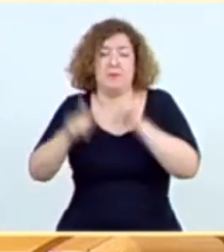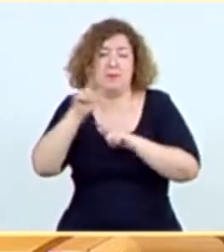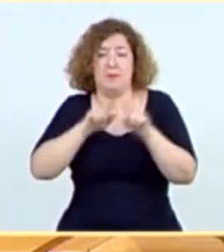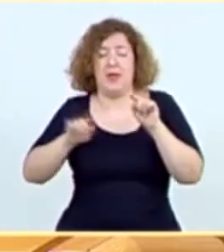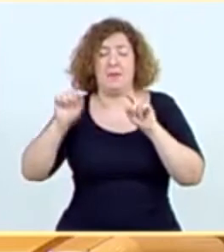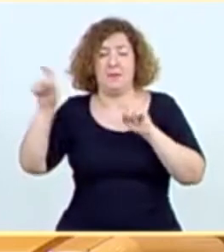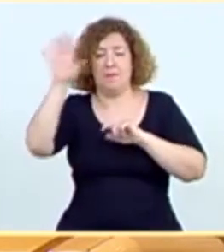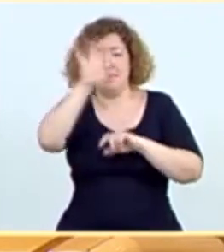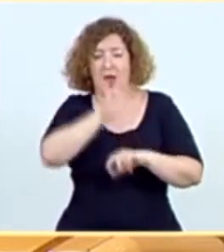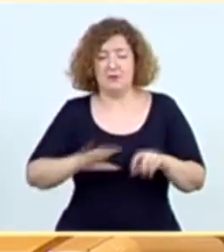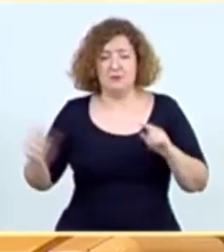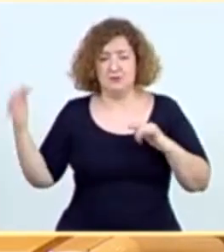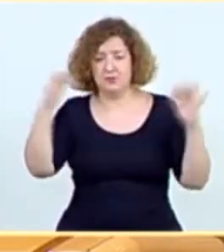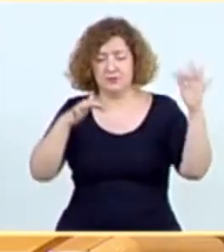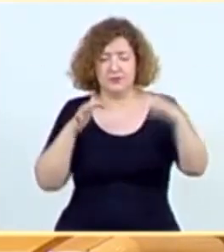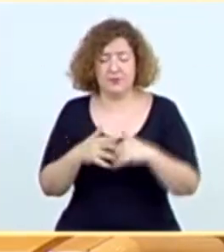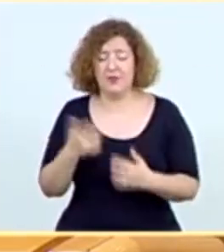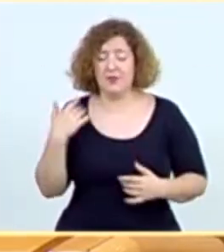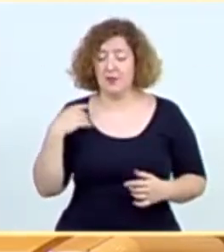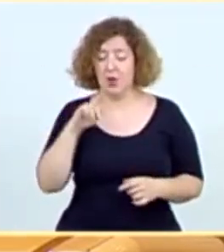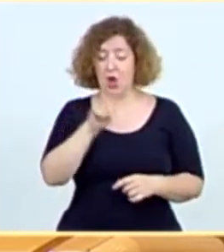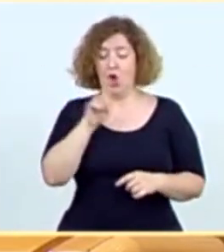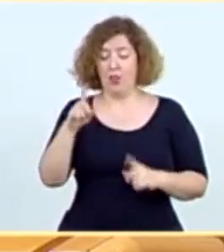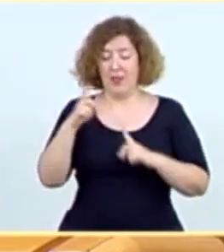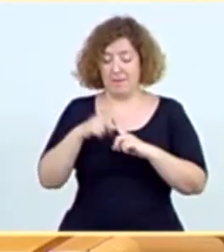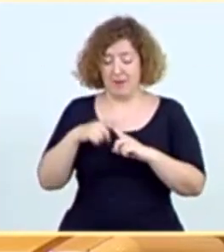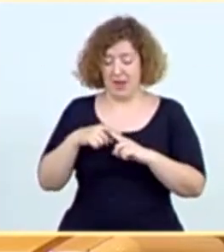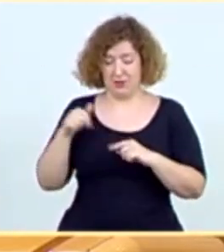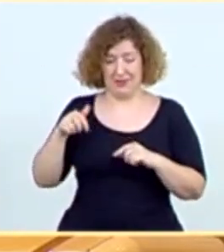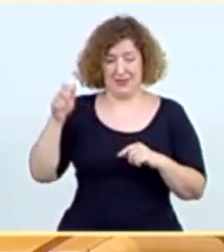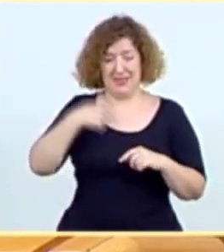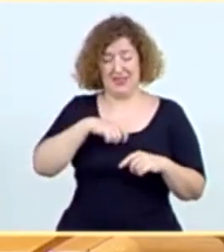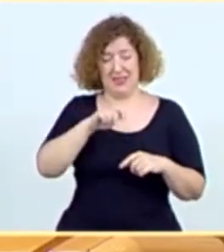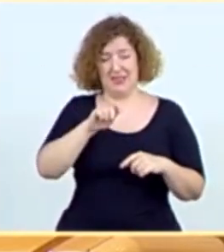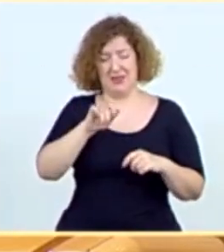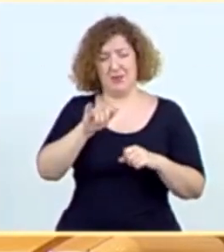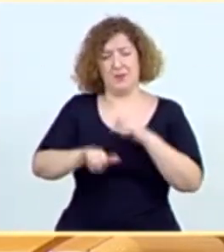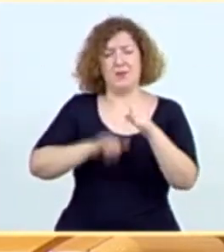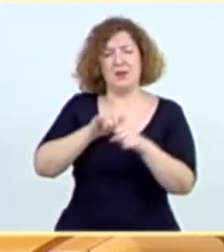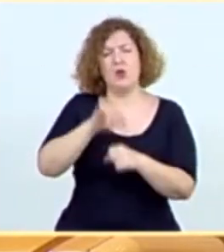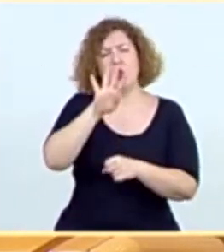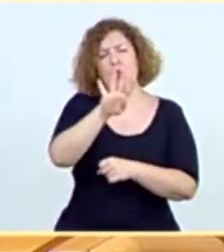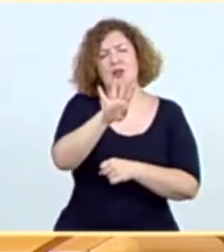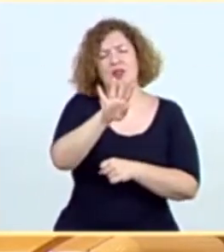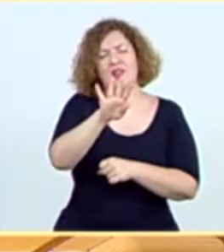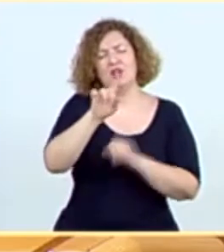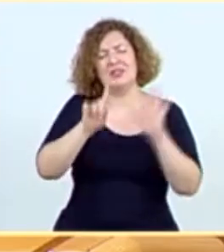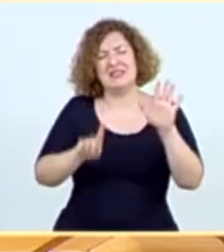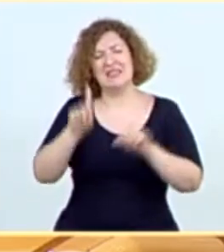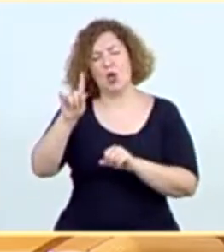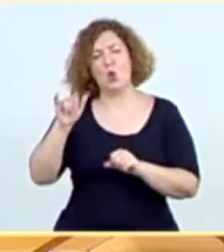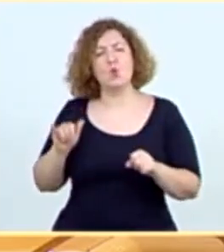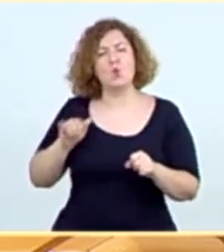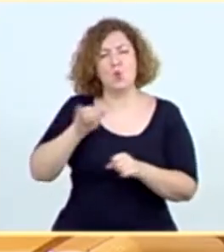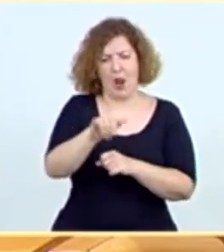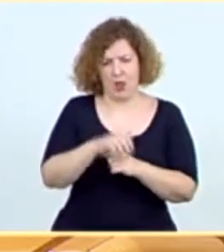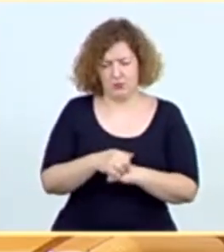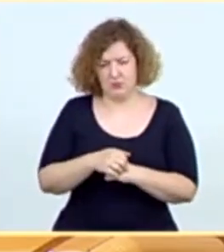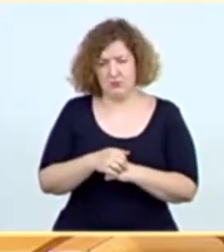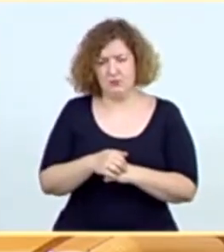desde el 11 de mayo han venido legado a Barajas 461 vuelos con 53